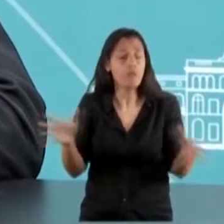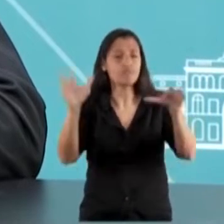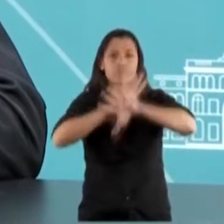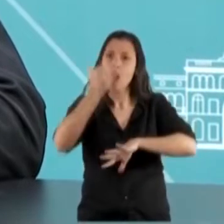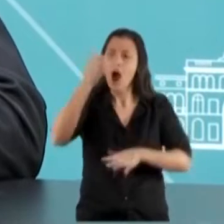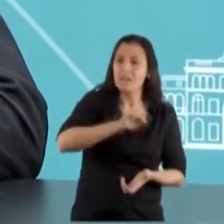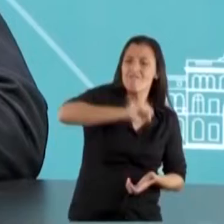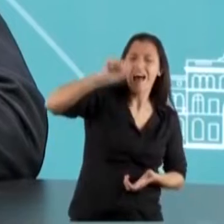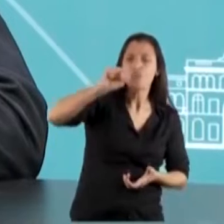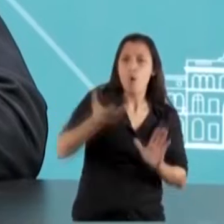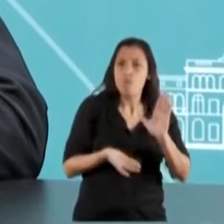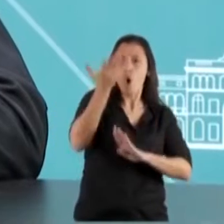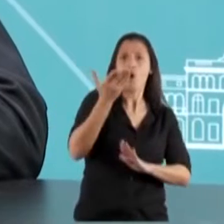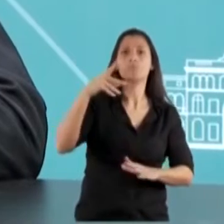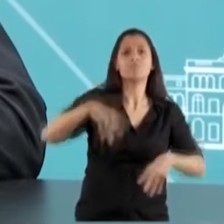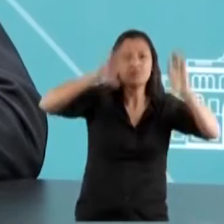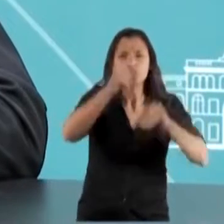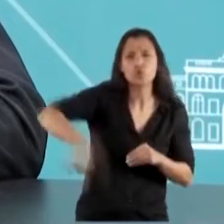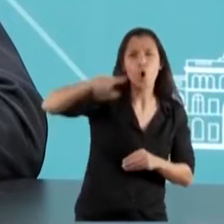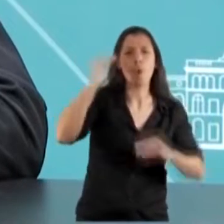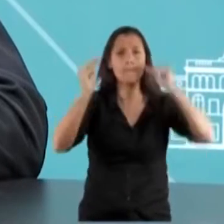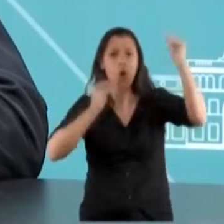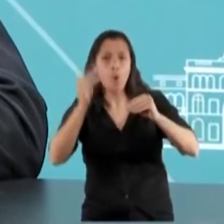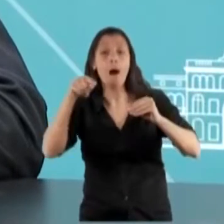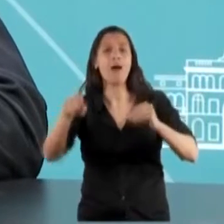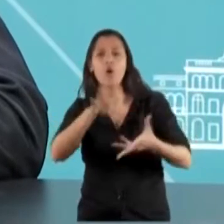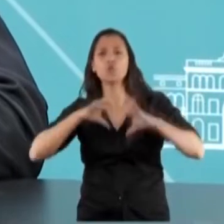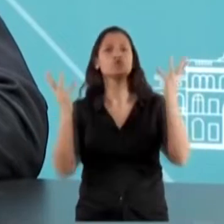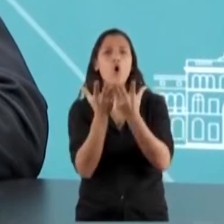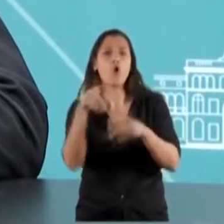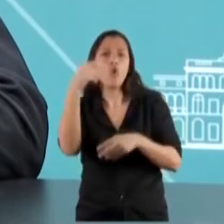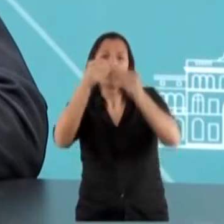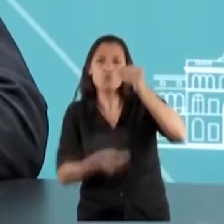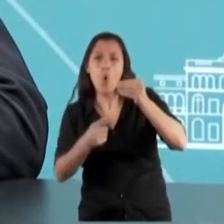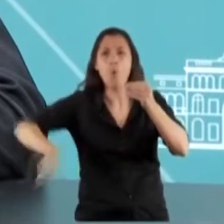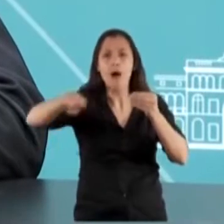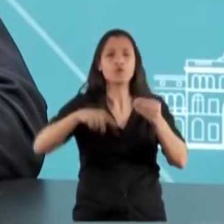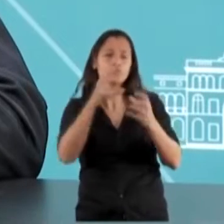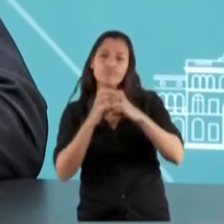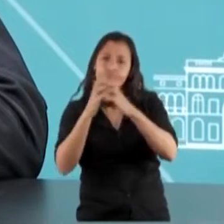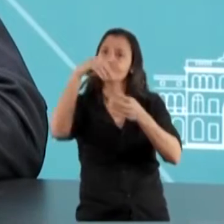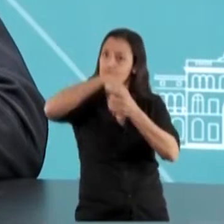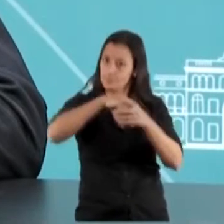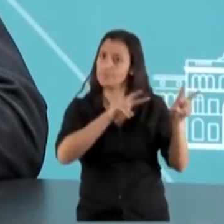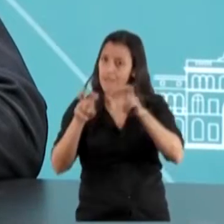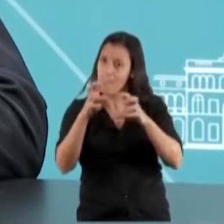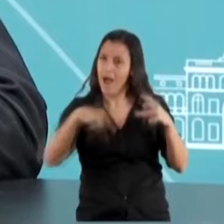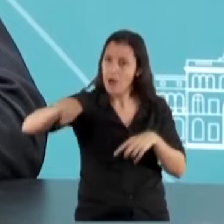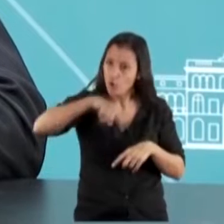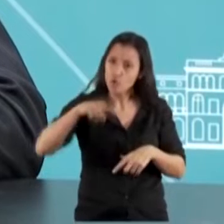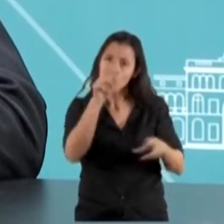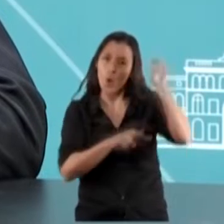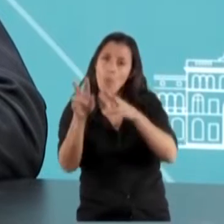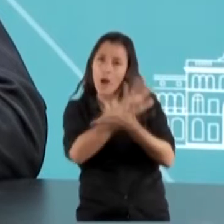preocupación. Esto es parte de los debates que se dan. después, bueno, naturalmente las potencialidades que también, las